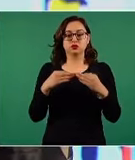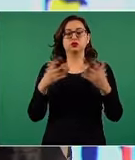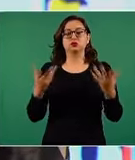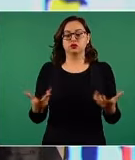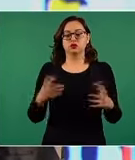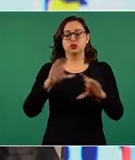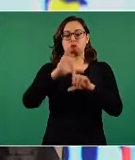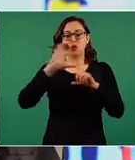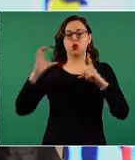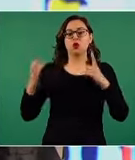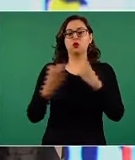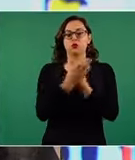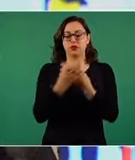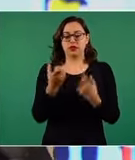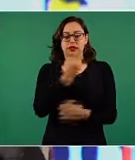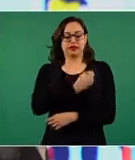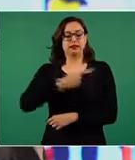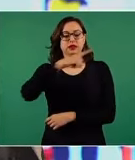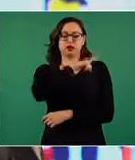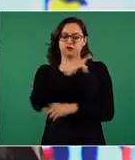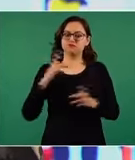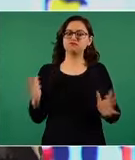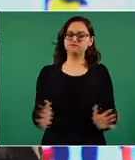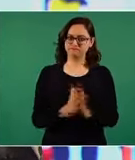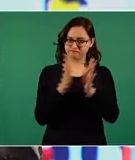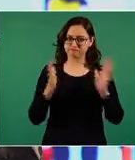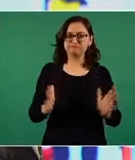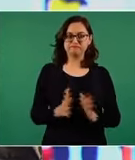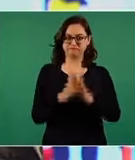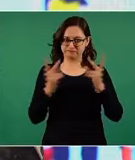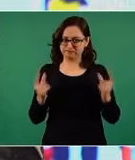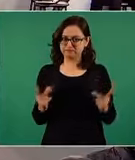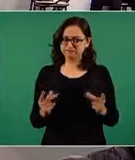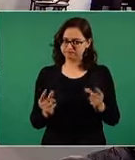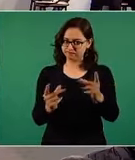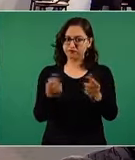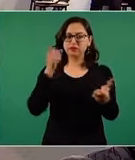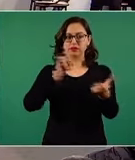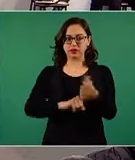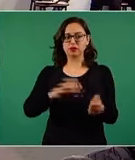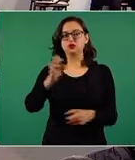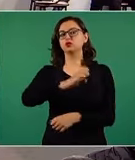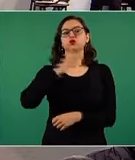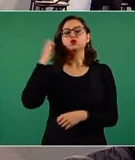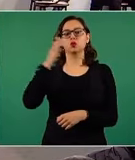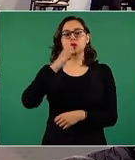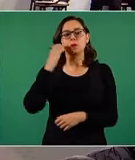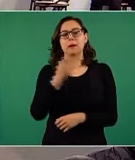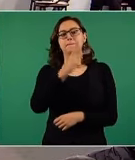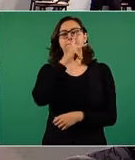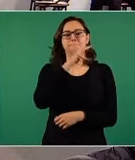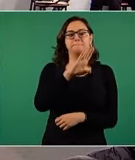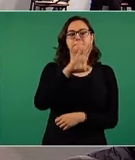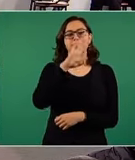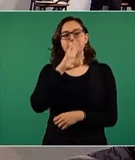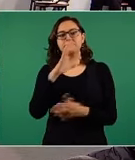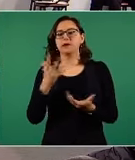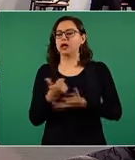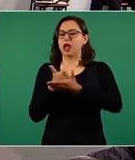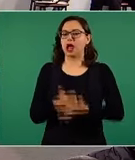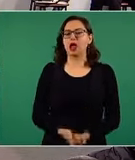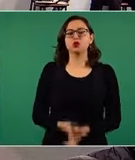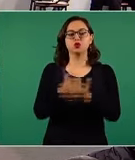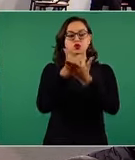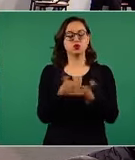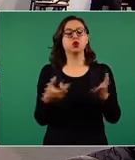al Comité Participativo de Salud en su escuela. Dentro de esas acciones, efectivamente lo que se les pide es que nos ayuden a realizar